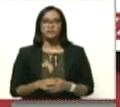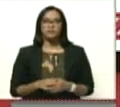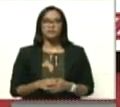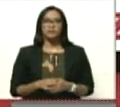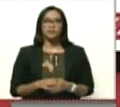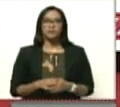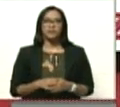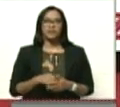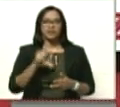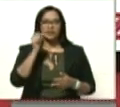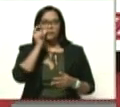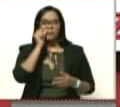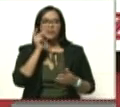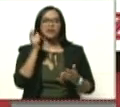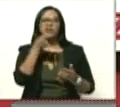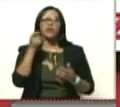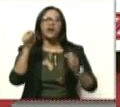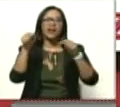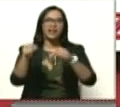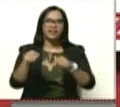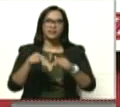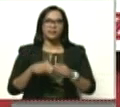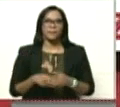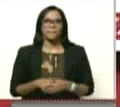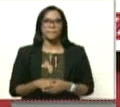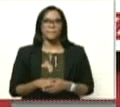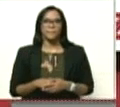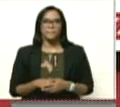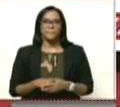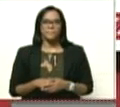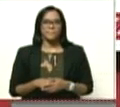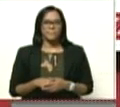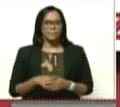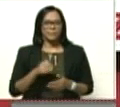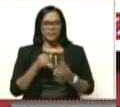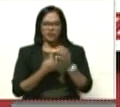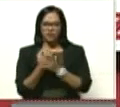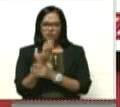buscar aquí una flor que se llama Gladiola, creo que se llama.